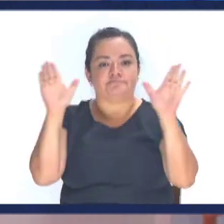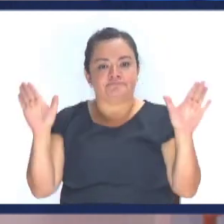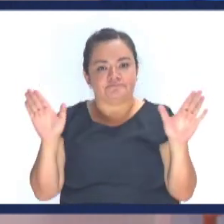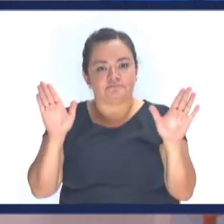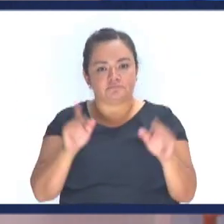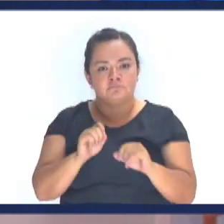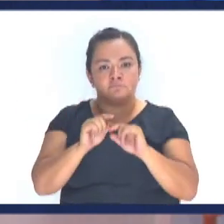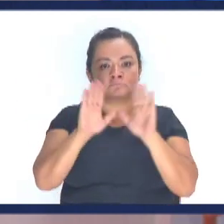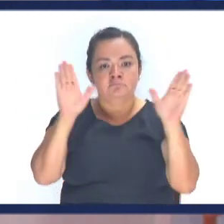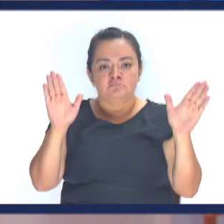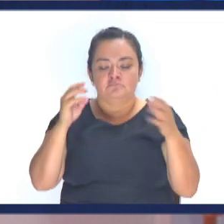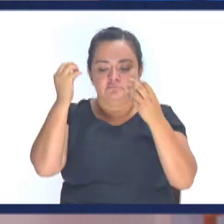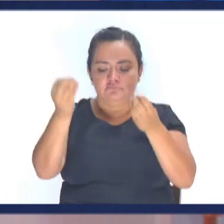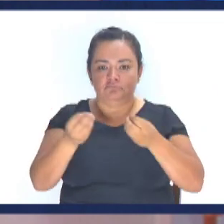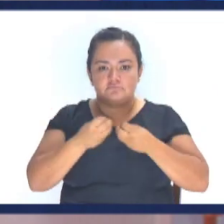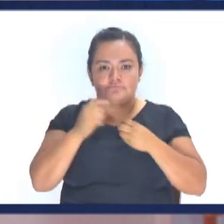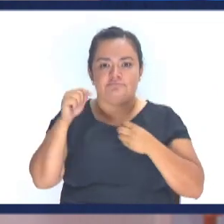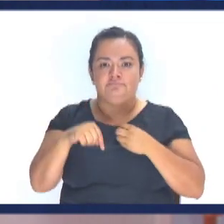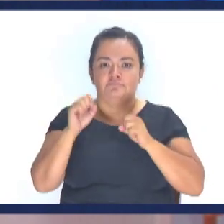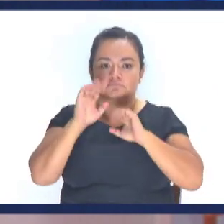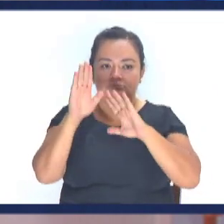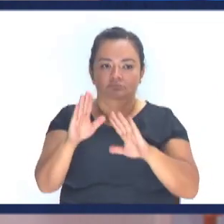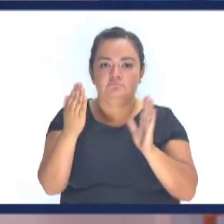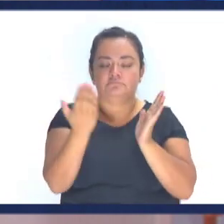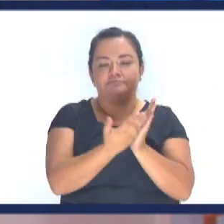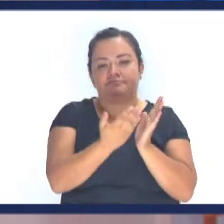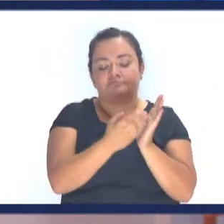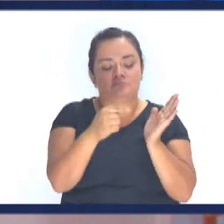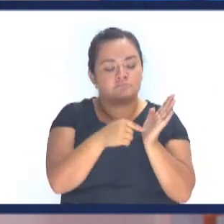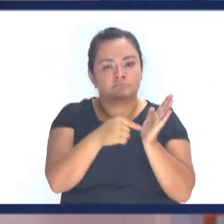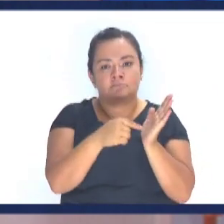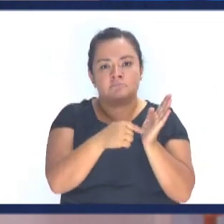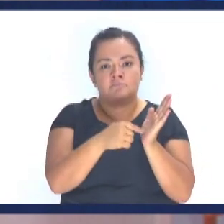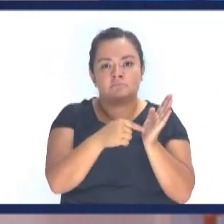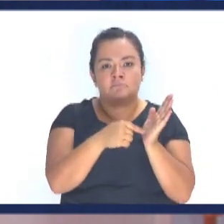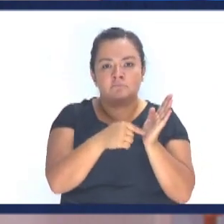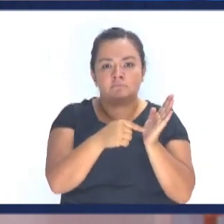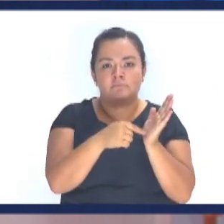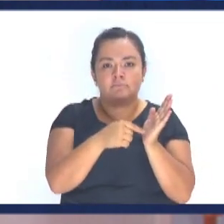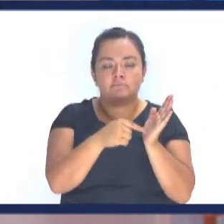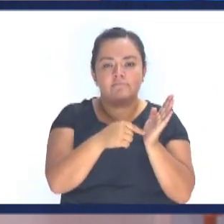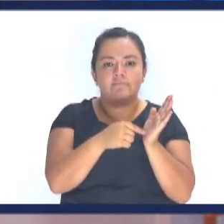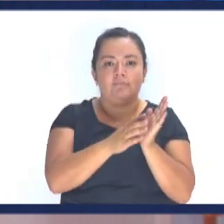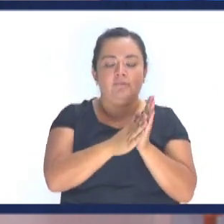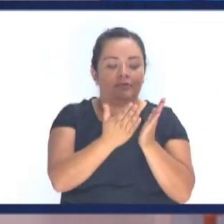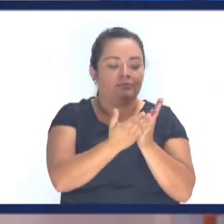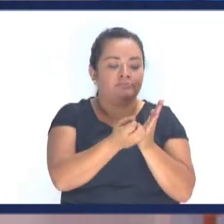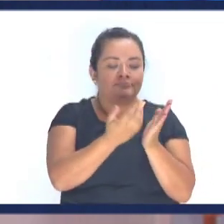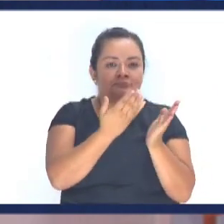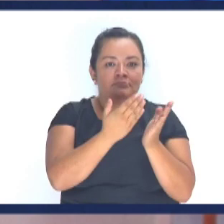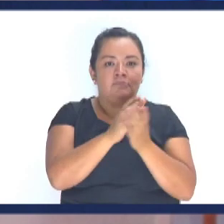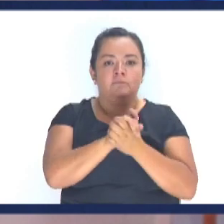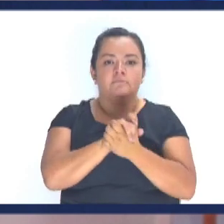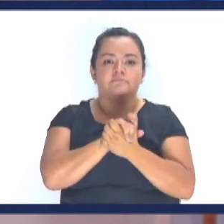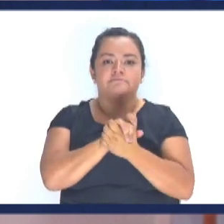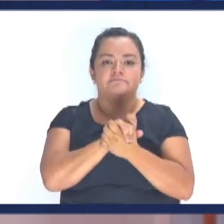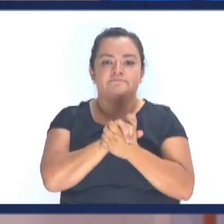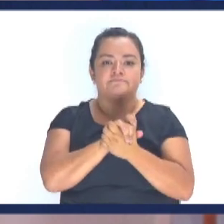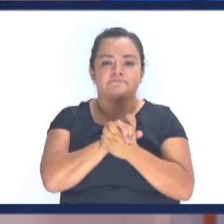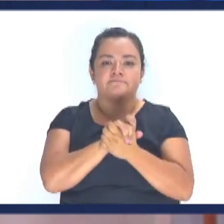Y Cristo nos dejó Este bendito libro Que se llama La Biblia Y dice la palabra